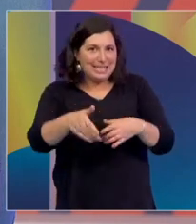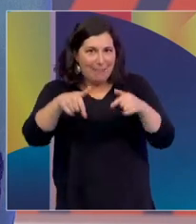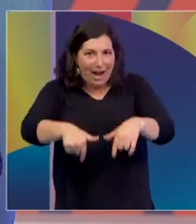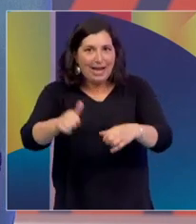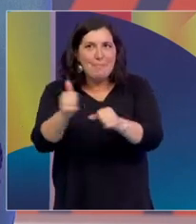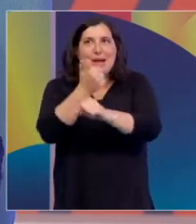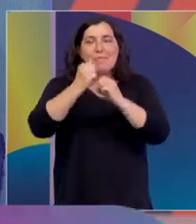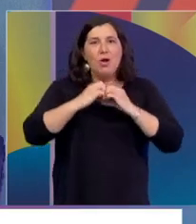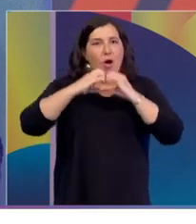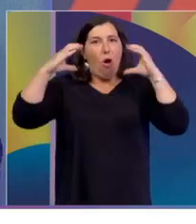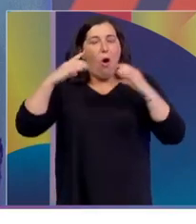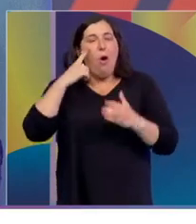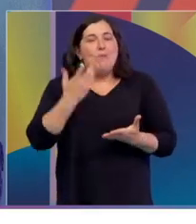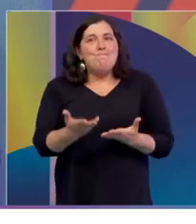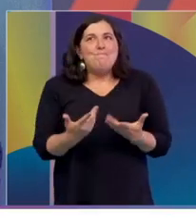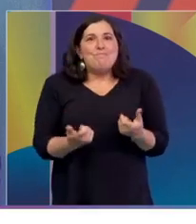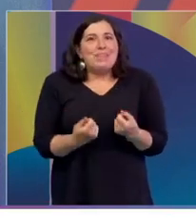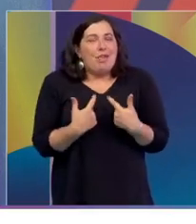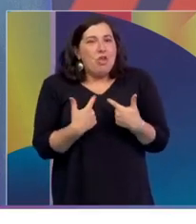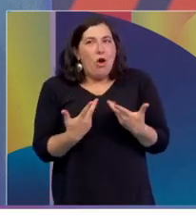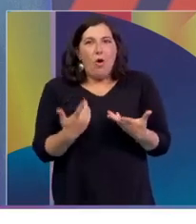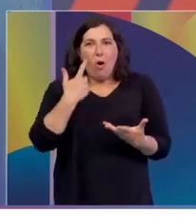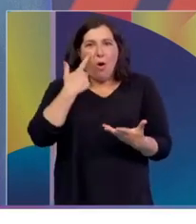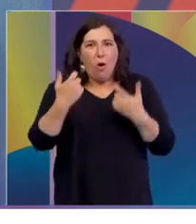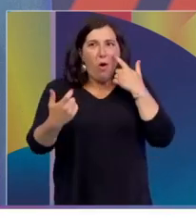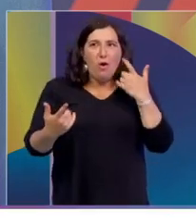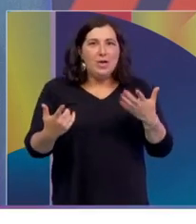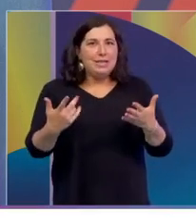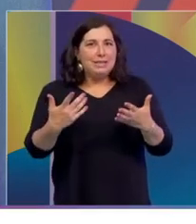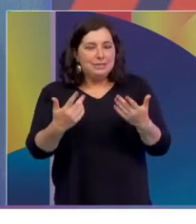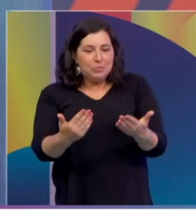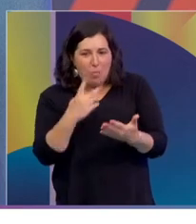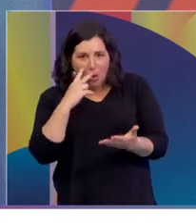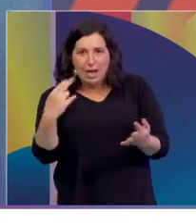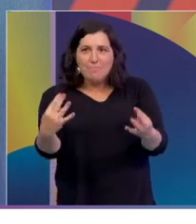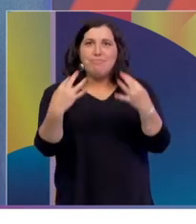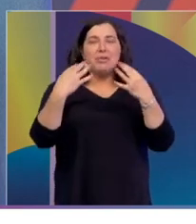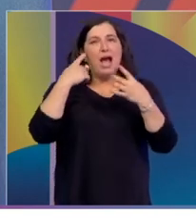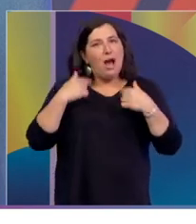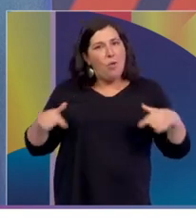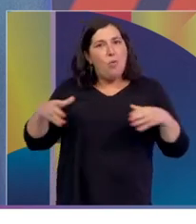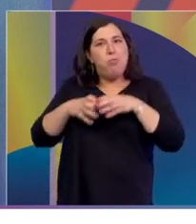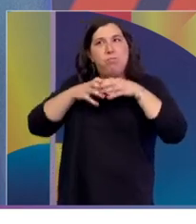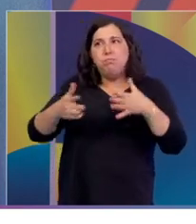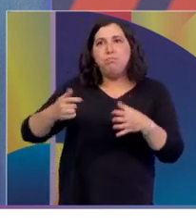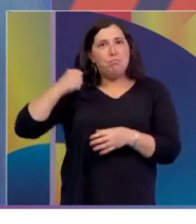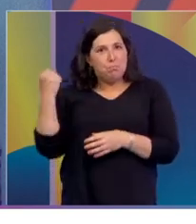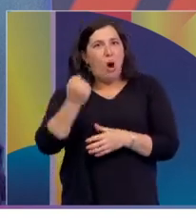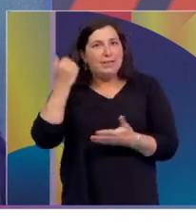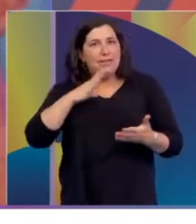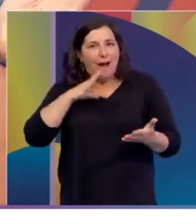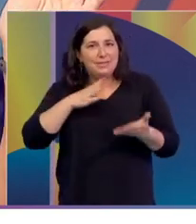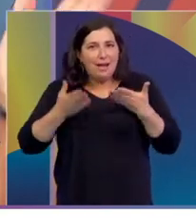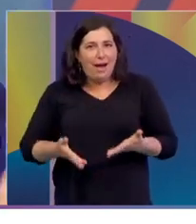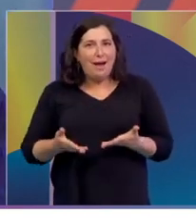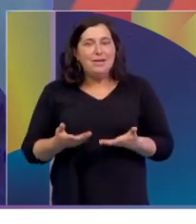dio... Sentimos que se le está dando la importancia que tiene, ¿no? Y